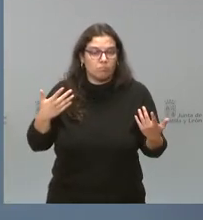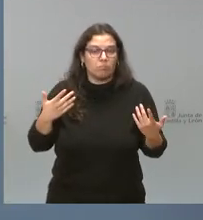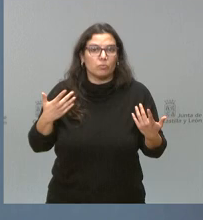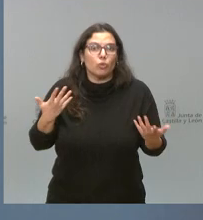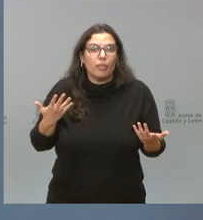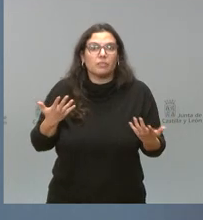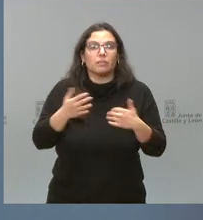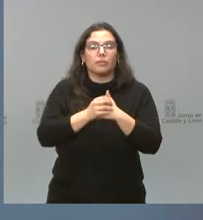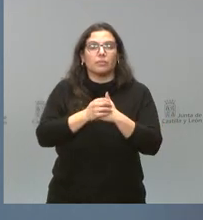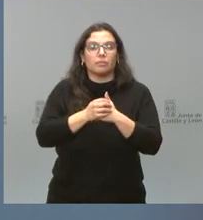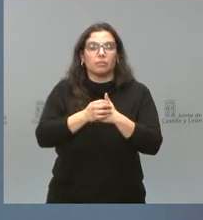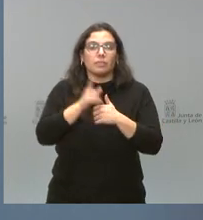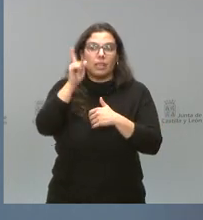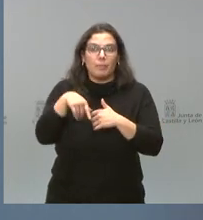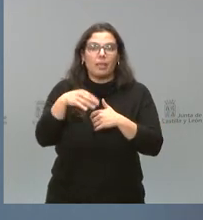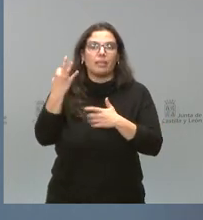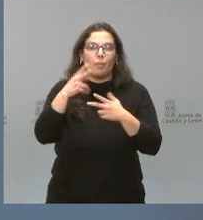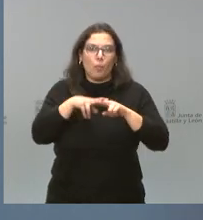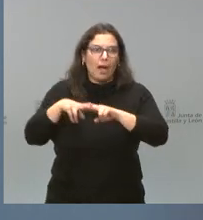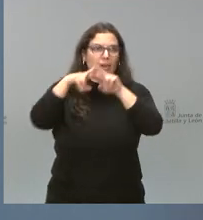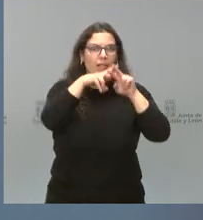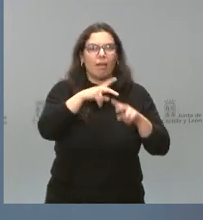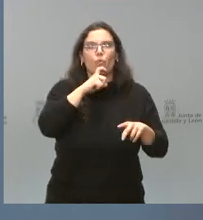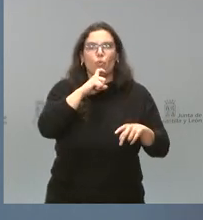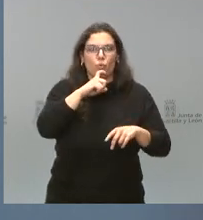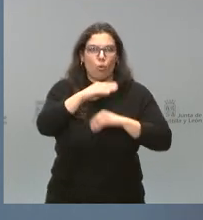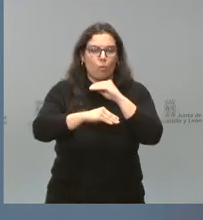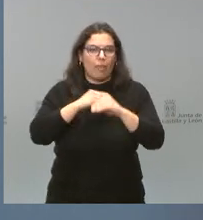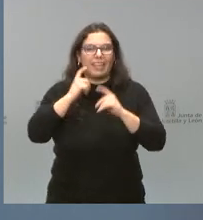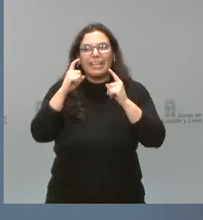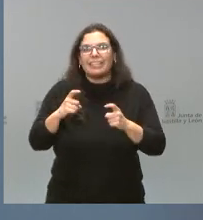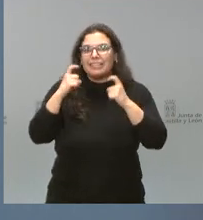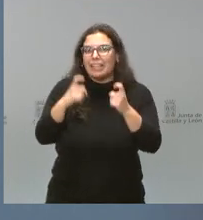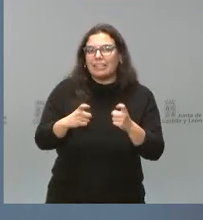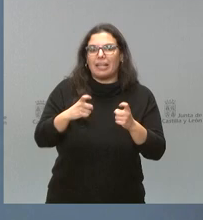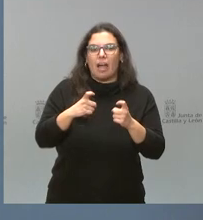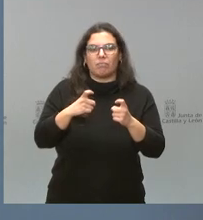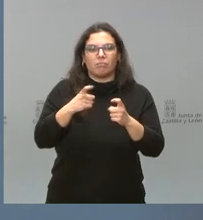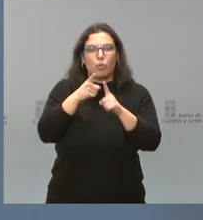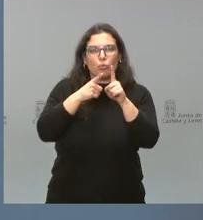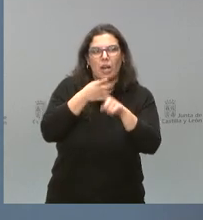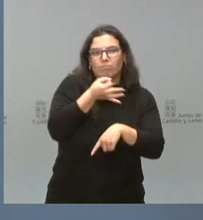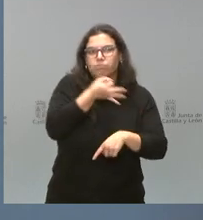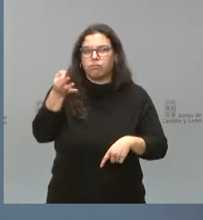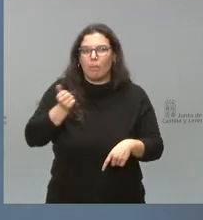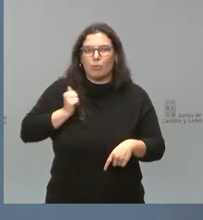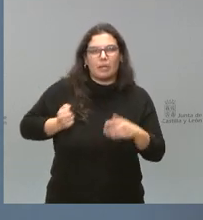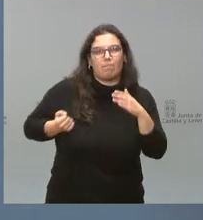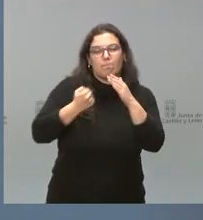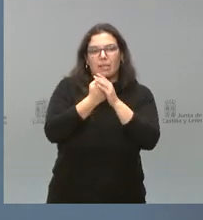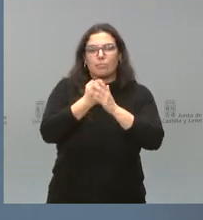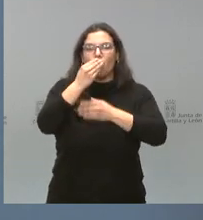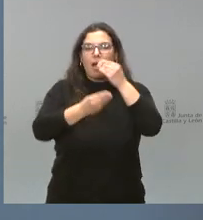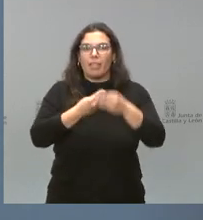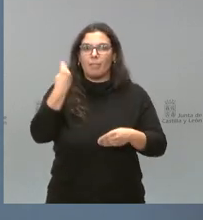Tendrán que ser también fruto de esos análisis, esos estudios y buscando siempre el mayor nivel de eficiencia y eficacia, si es mejor hacerlo